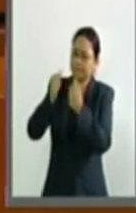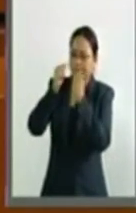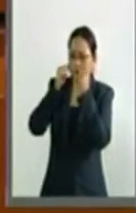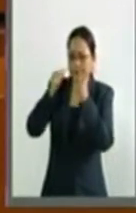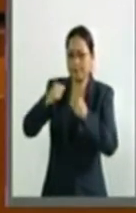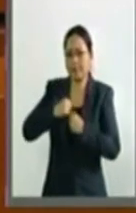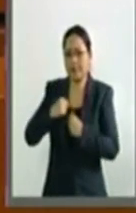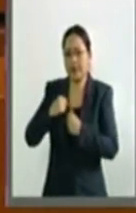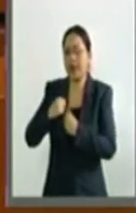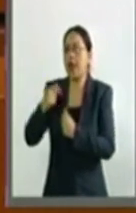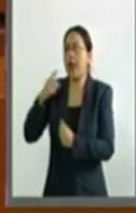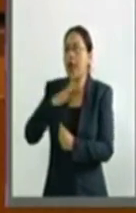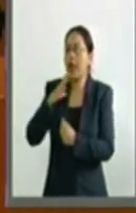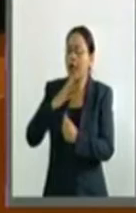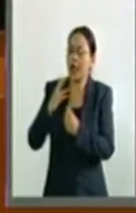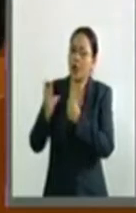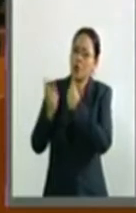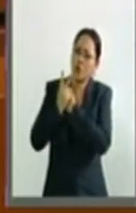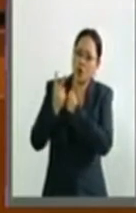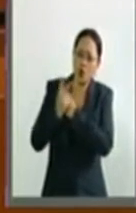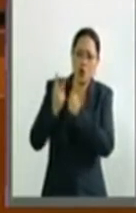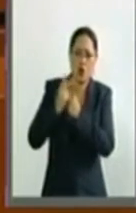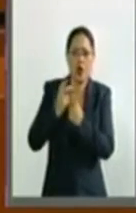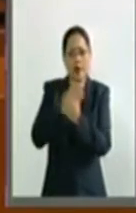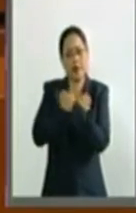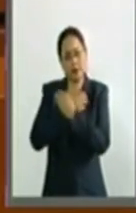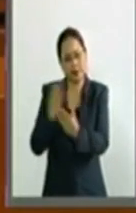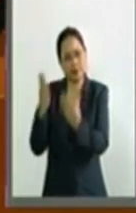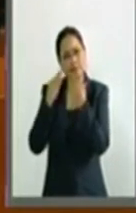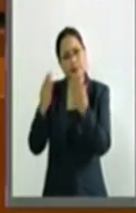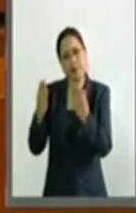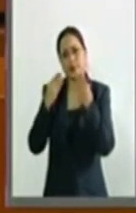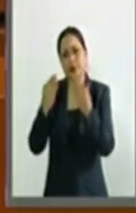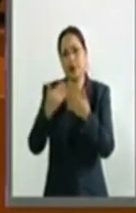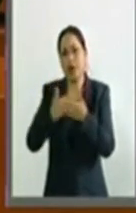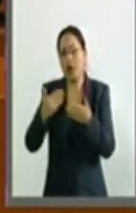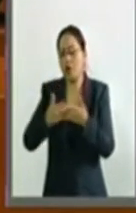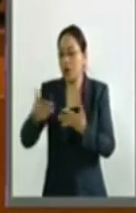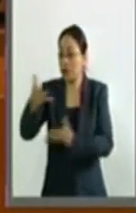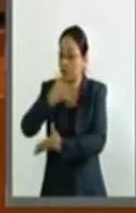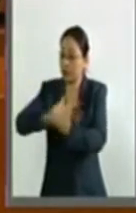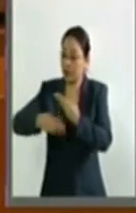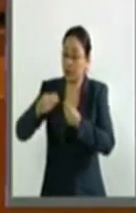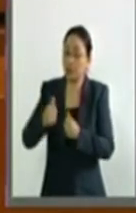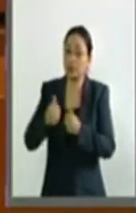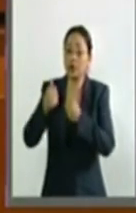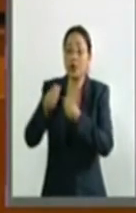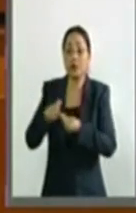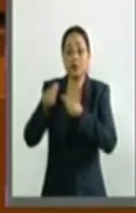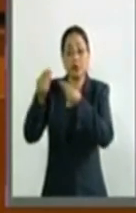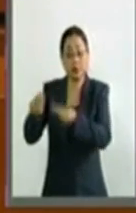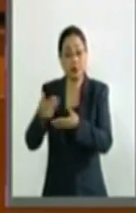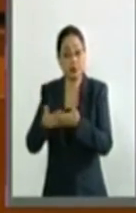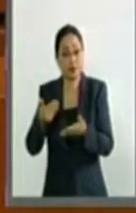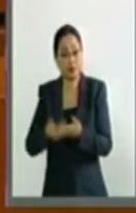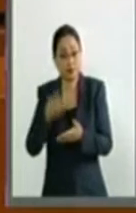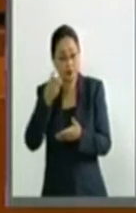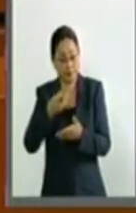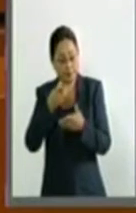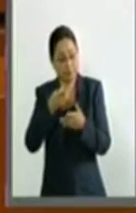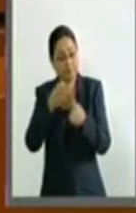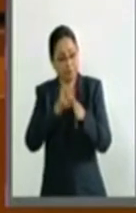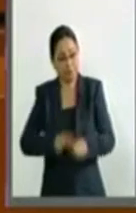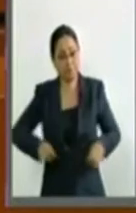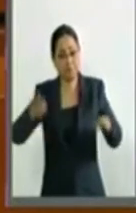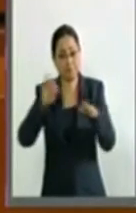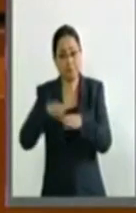nos cuidaron, nos vigilaron, nos educaron. Y hoy en día tenemos que retribuirles esa grande ocupación